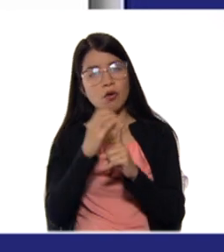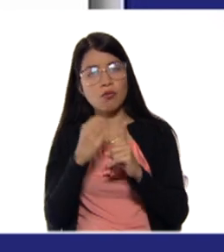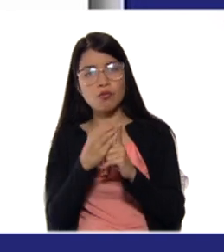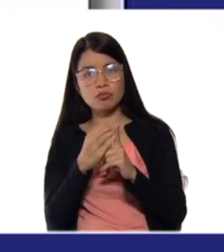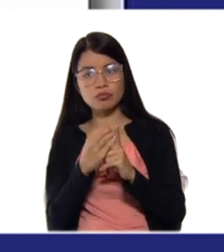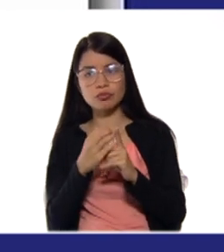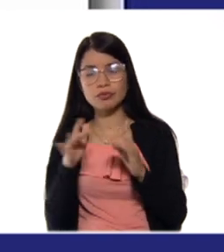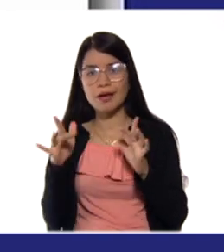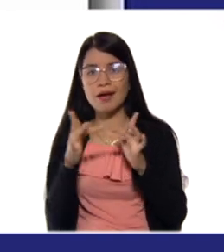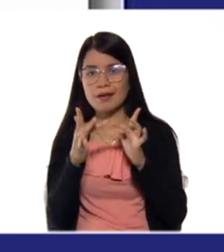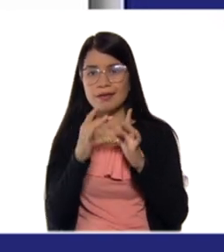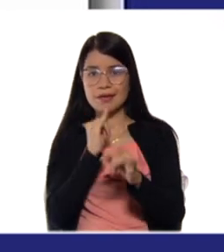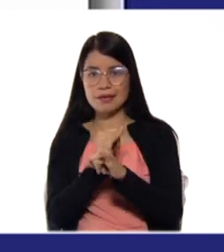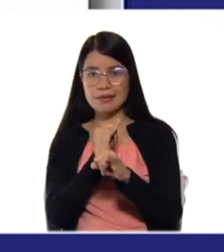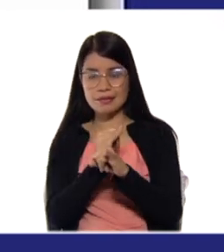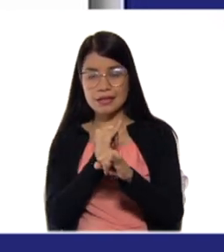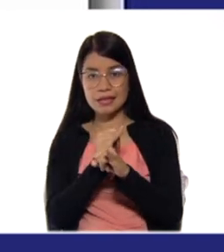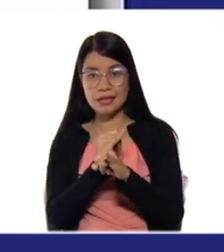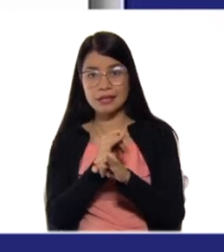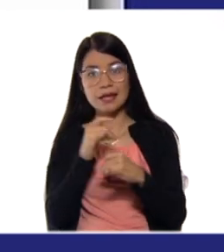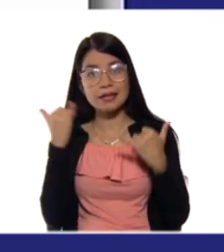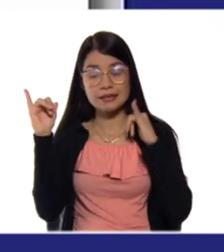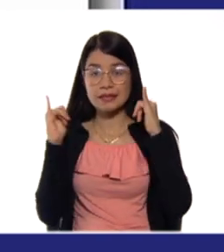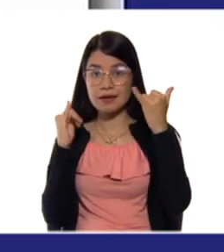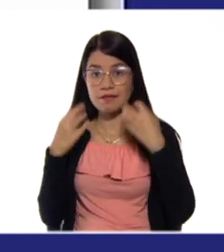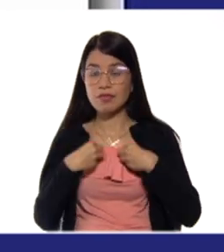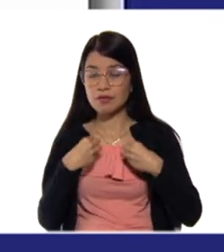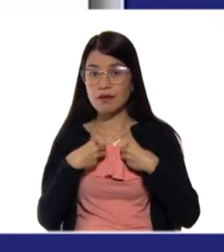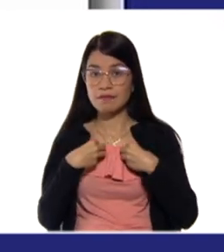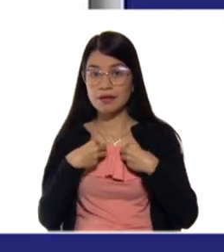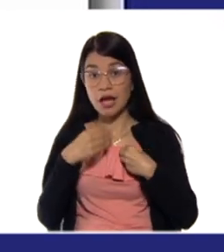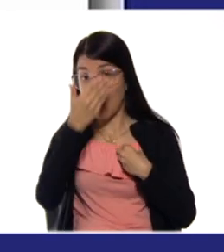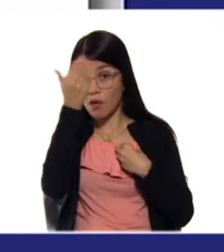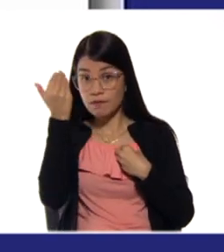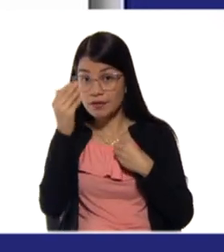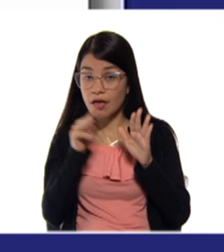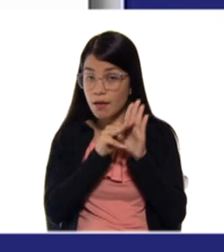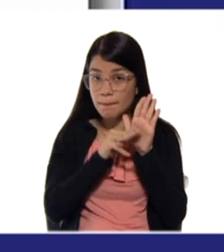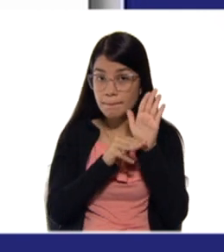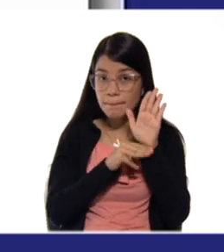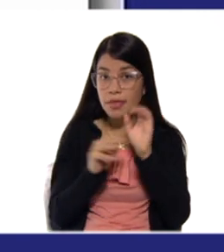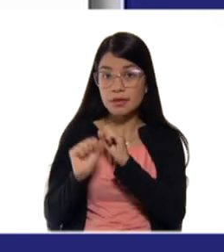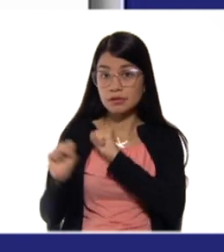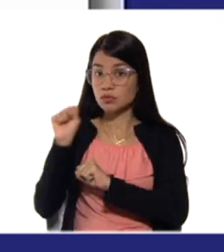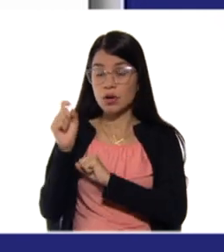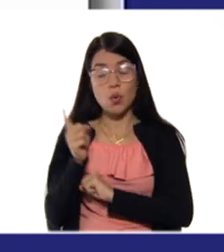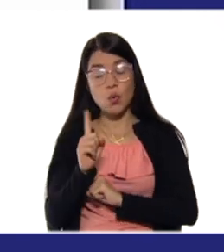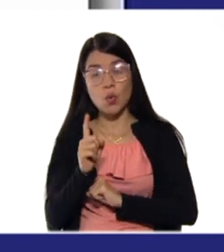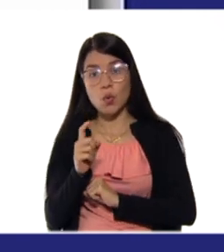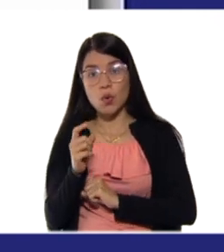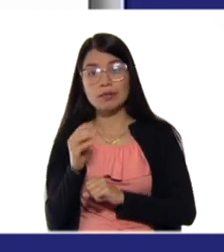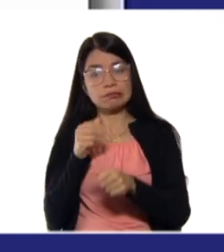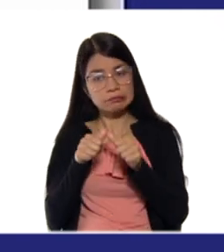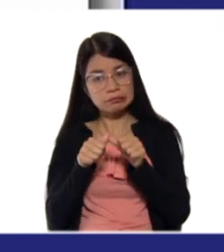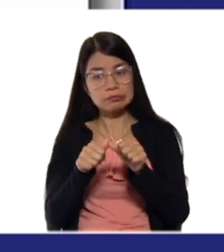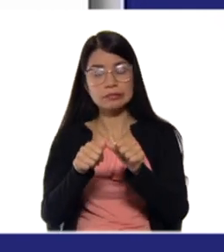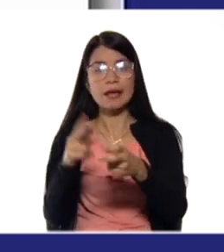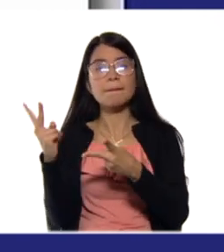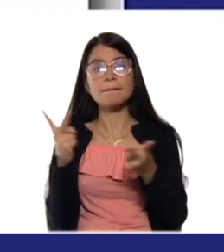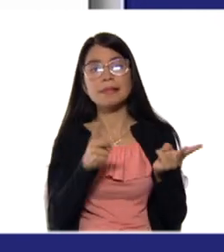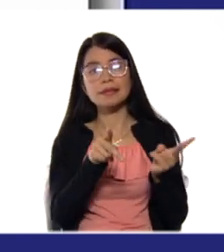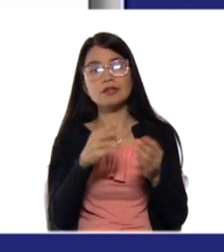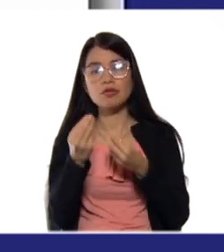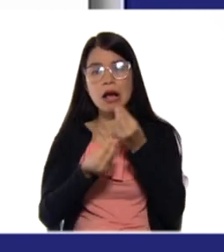celebrando la vida sin dejar de lado, por supuesto, las medidas de bioseguridad. La invitación es a realizar actividades